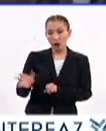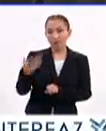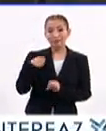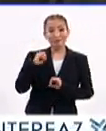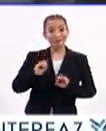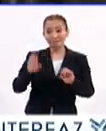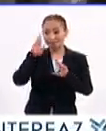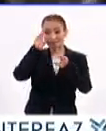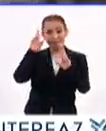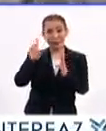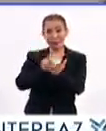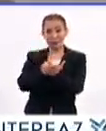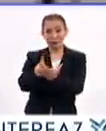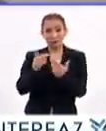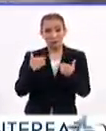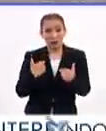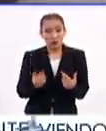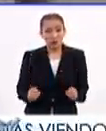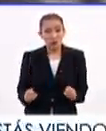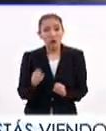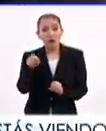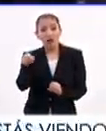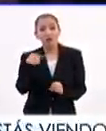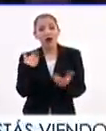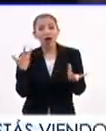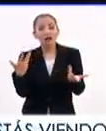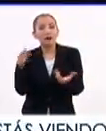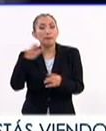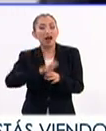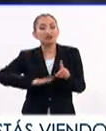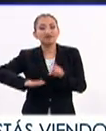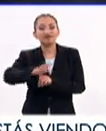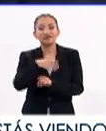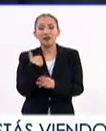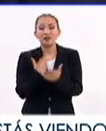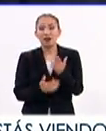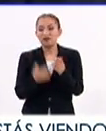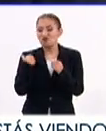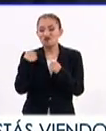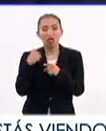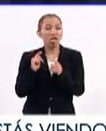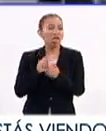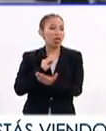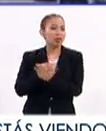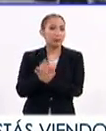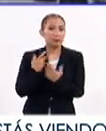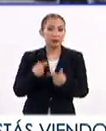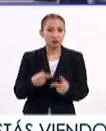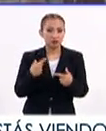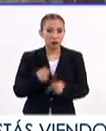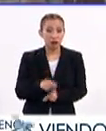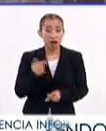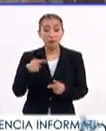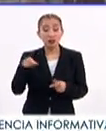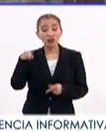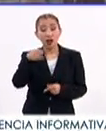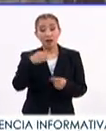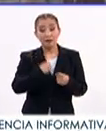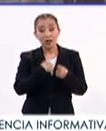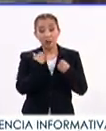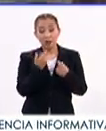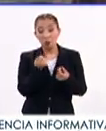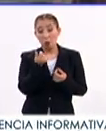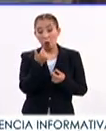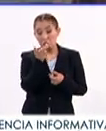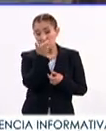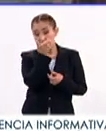el nulo respeto de los derechos humanos y por propiciar a una condición de vulnerabilidad de los individuos. Las personas que viven con